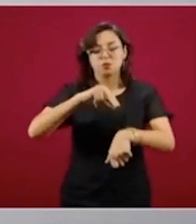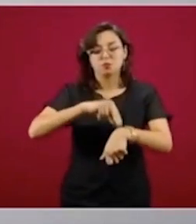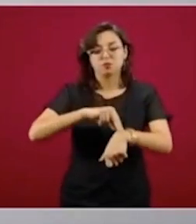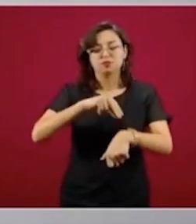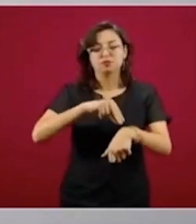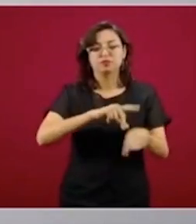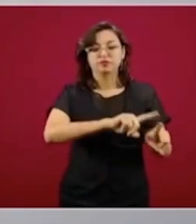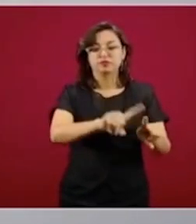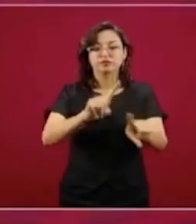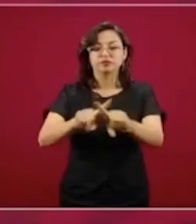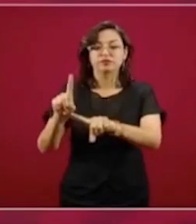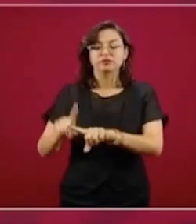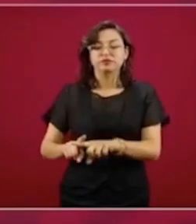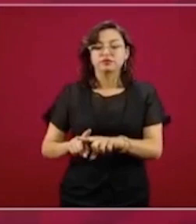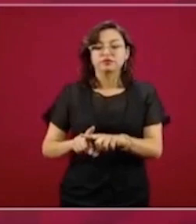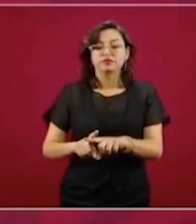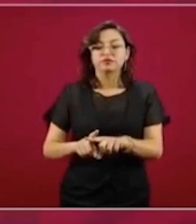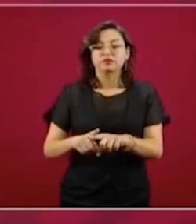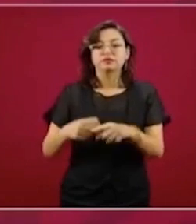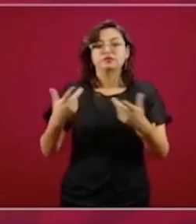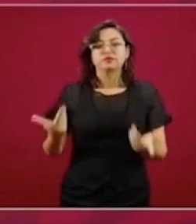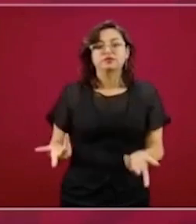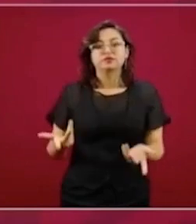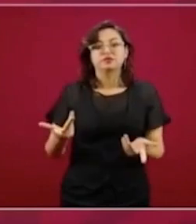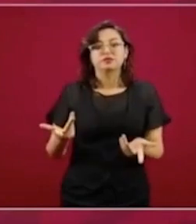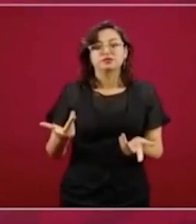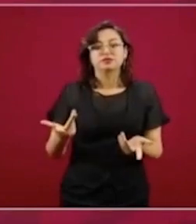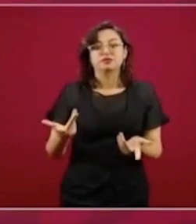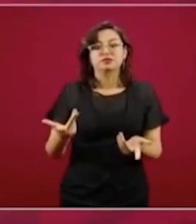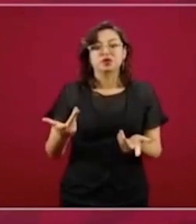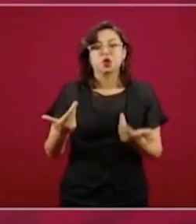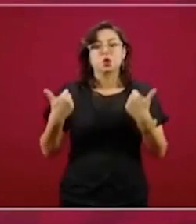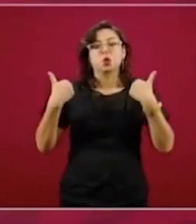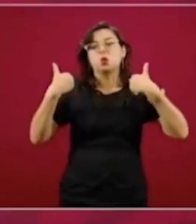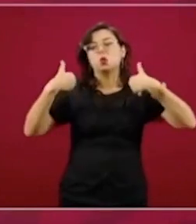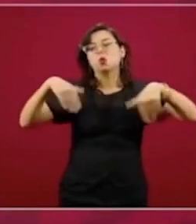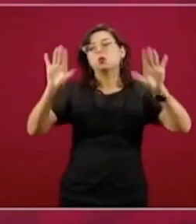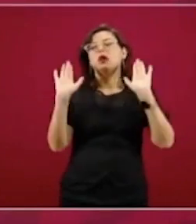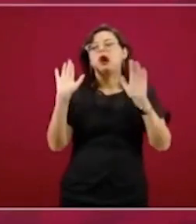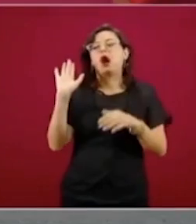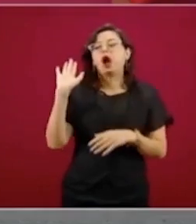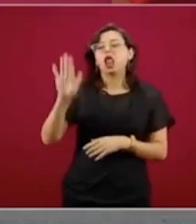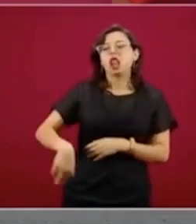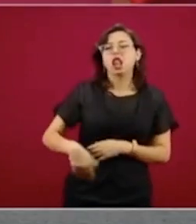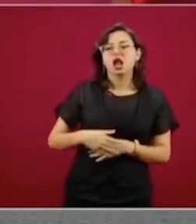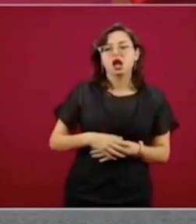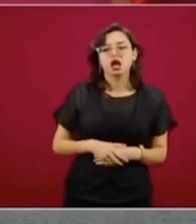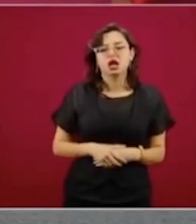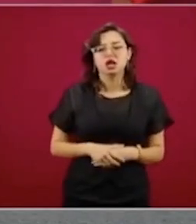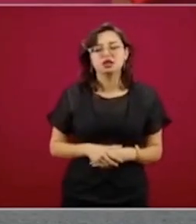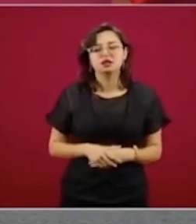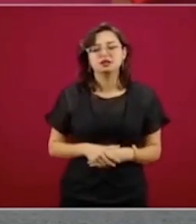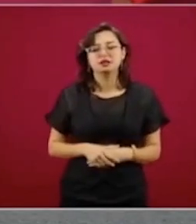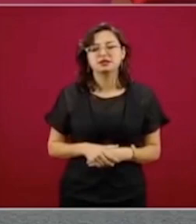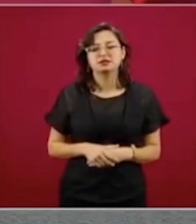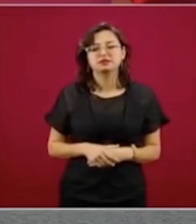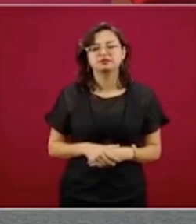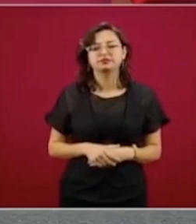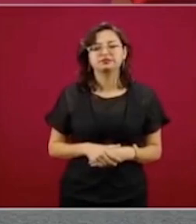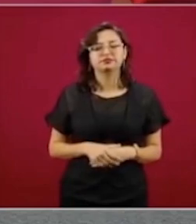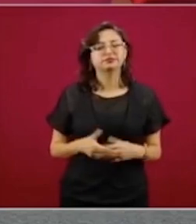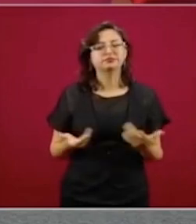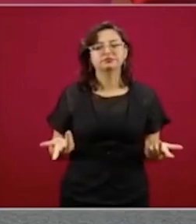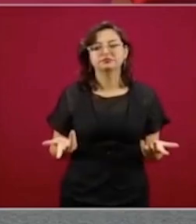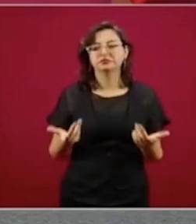trabajadores de la salud, si no actuamos como lo hicimos, que le tengo que